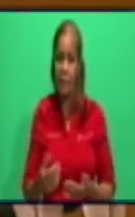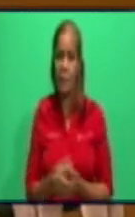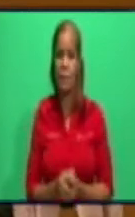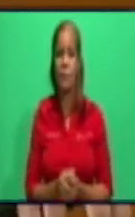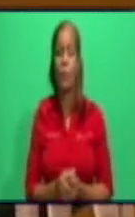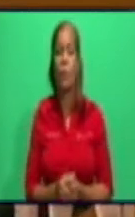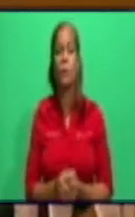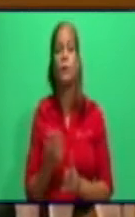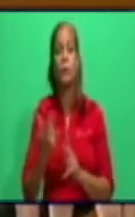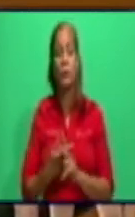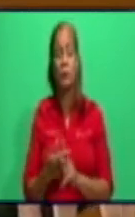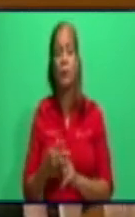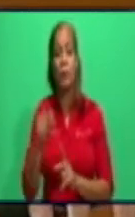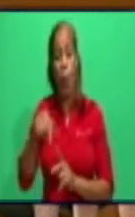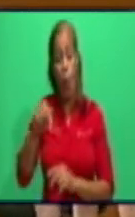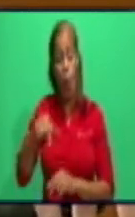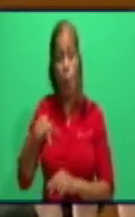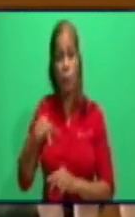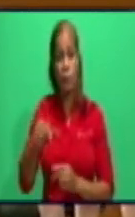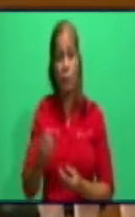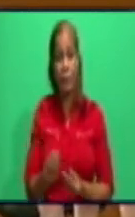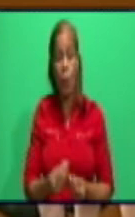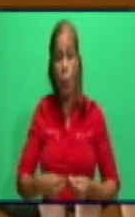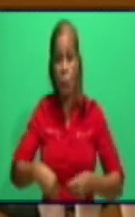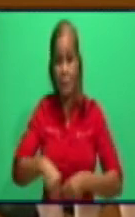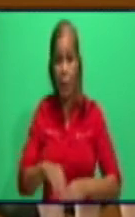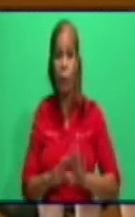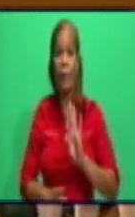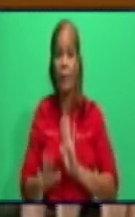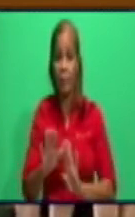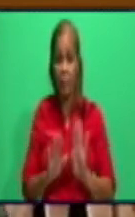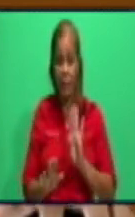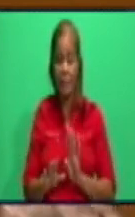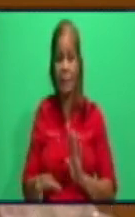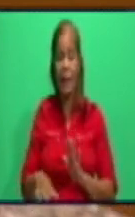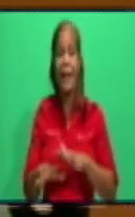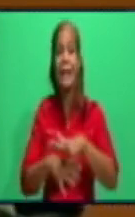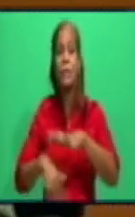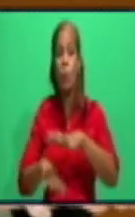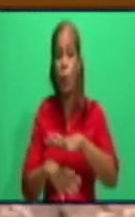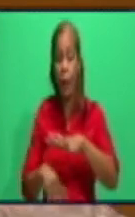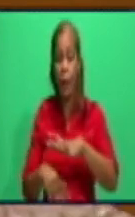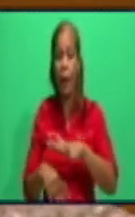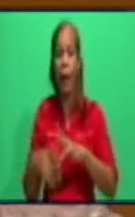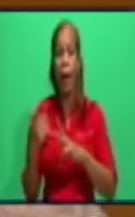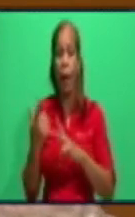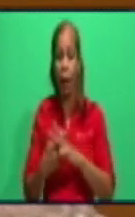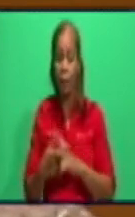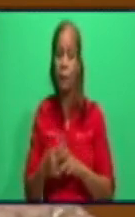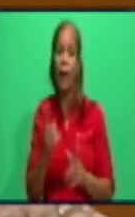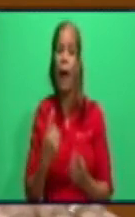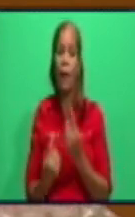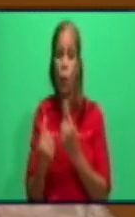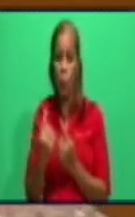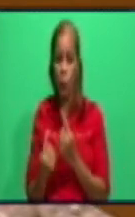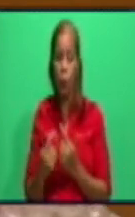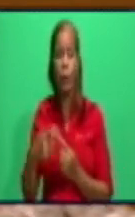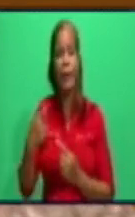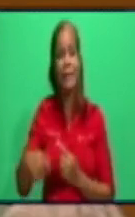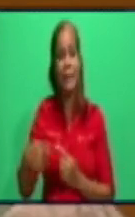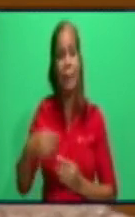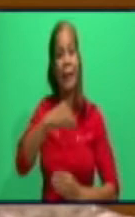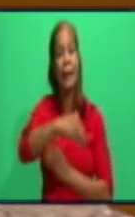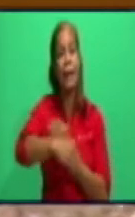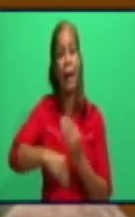las zonas de defensa, con una tarea a un cuadro del primer nivel del territorio que le hemos dado, tiene esa finalidad de sustituir,